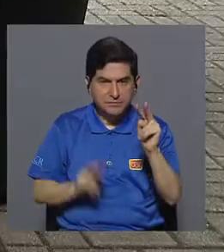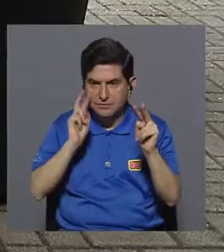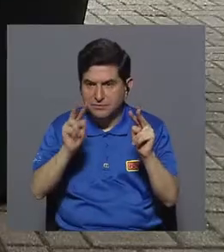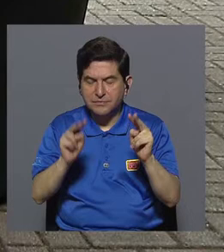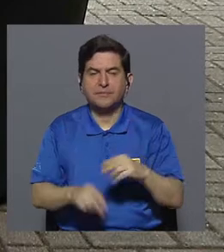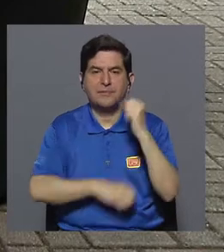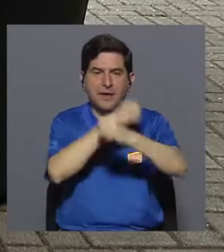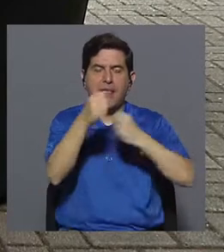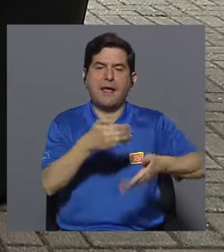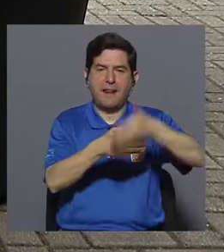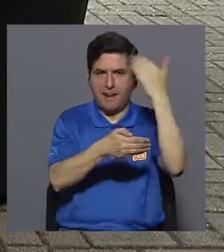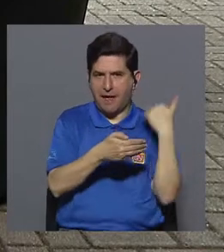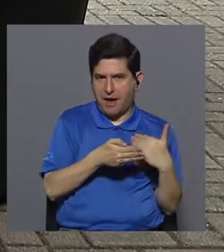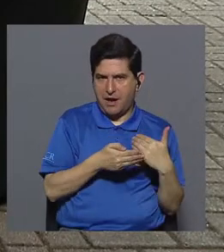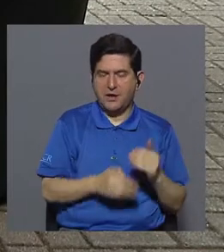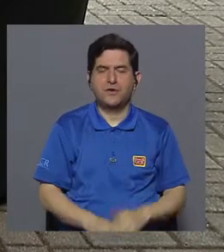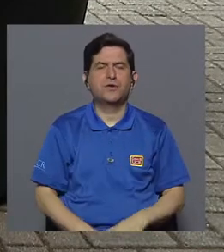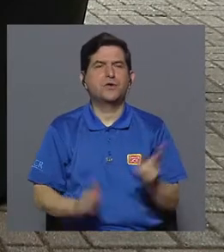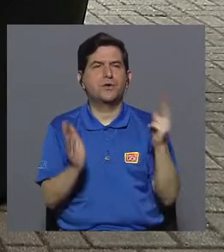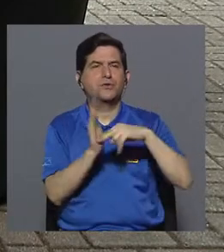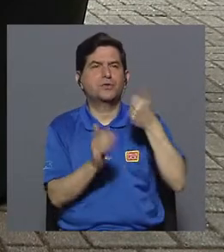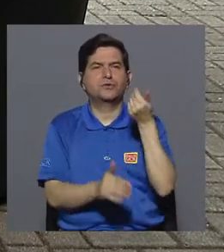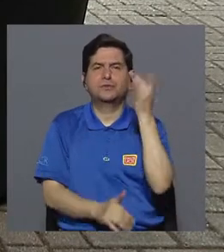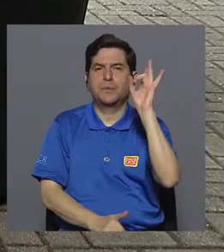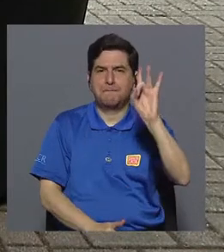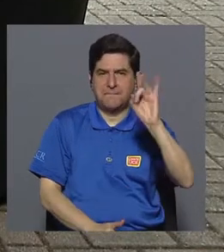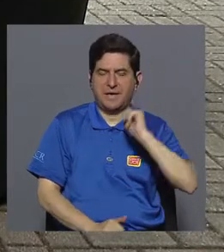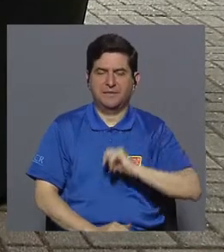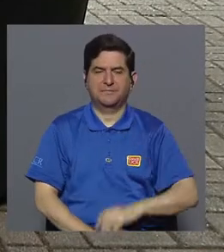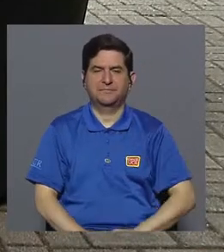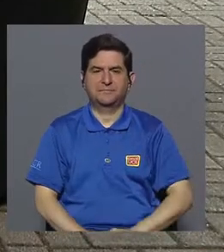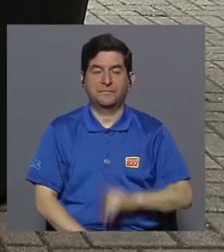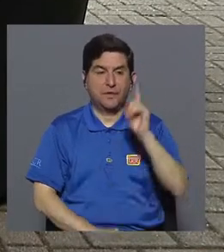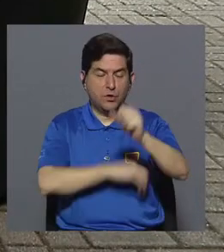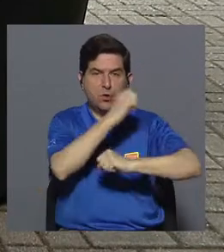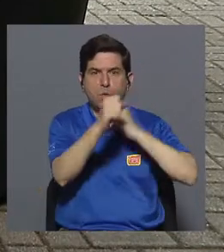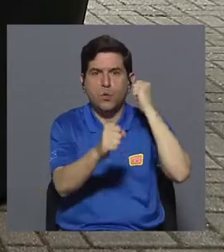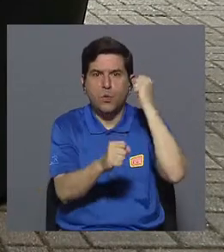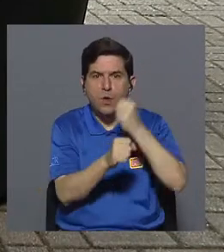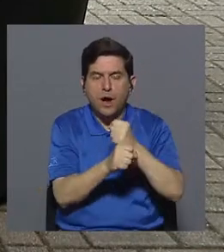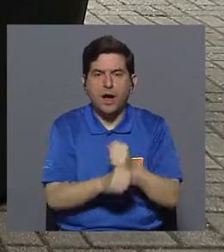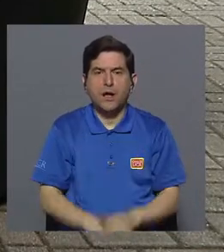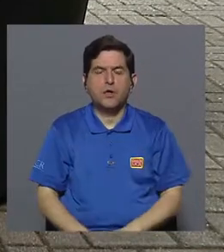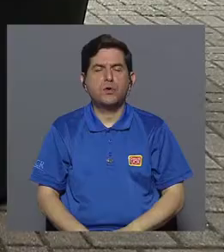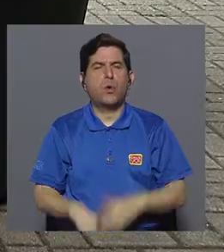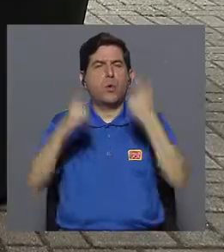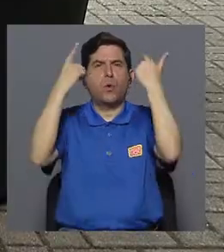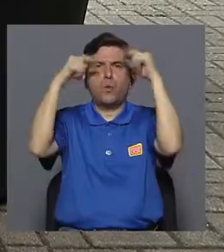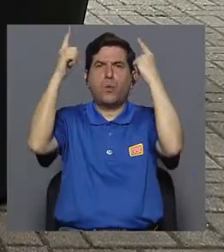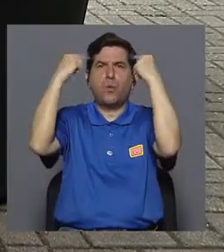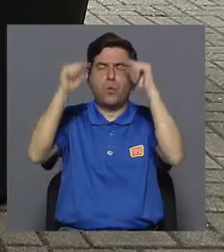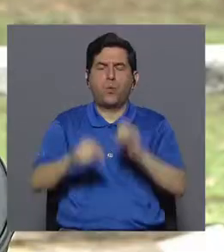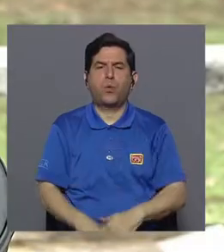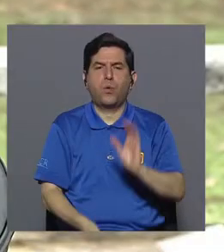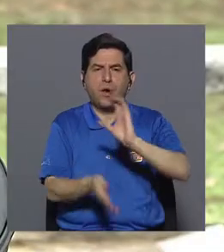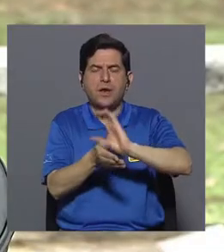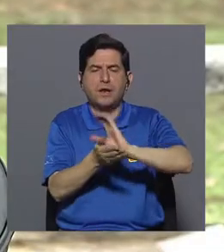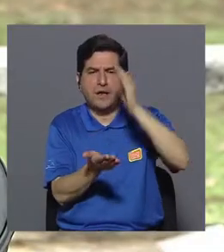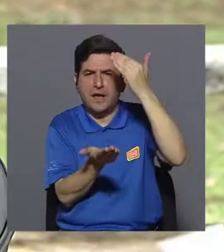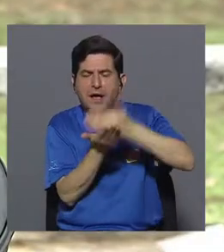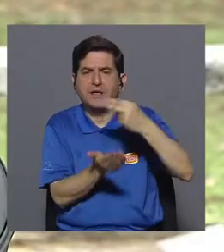pasado, el 2018, fue un año que fue de bastante éxito en las clínicas de cesación de fumado.